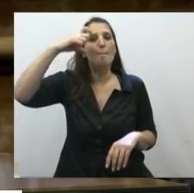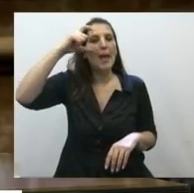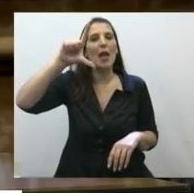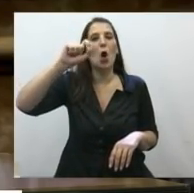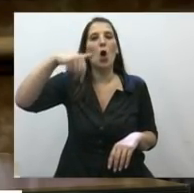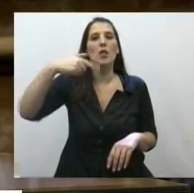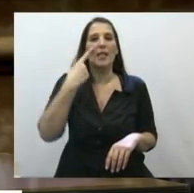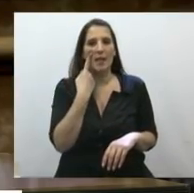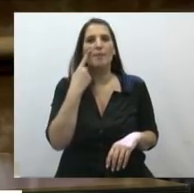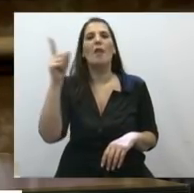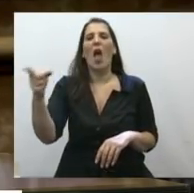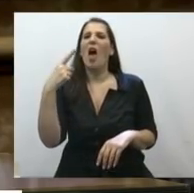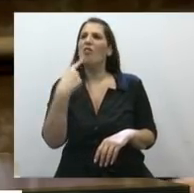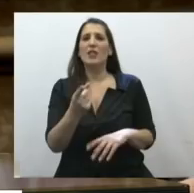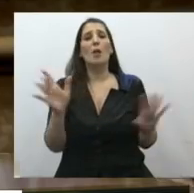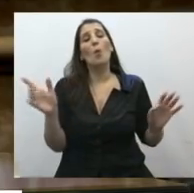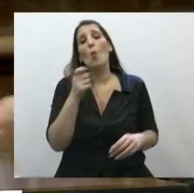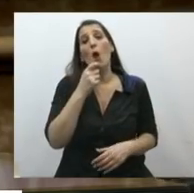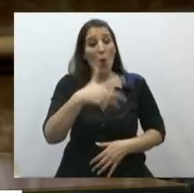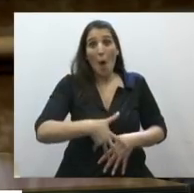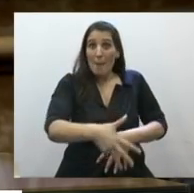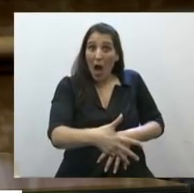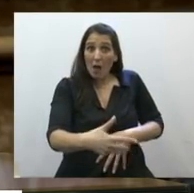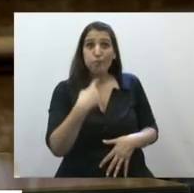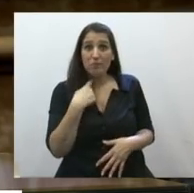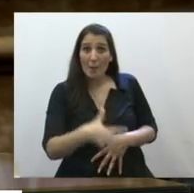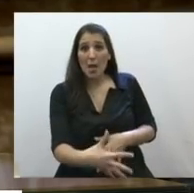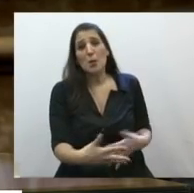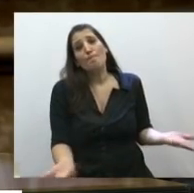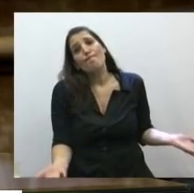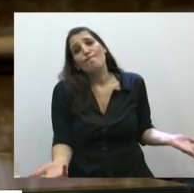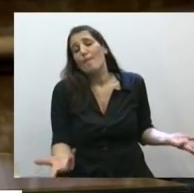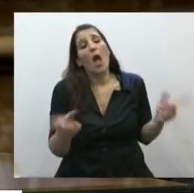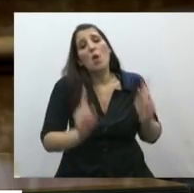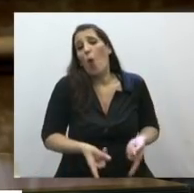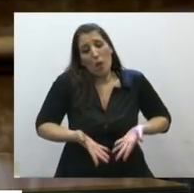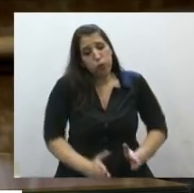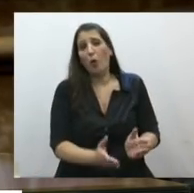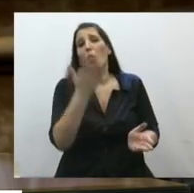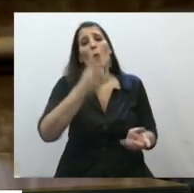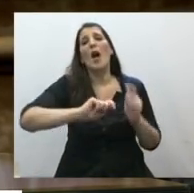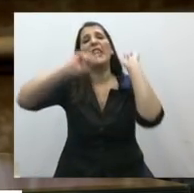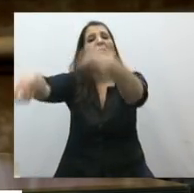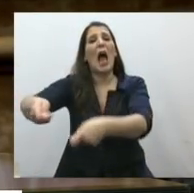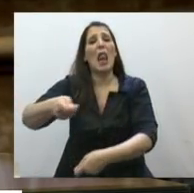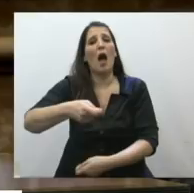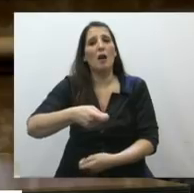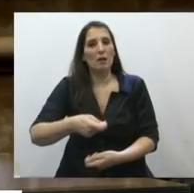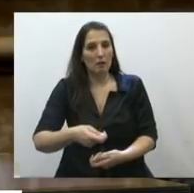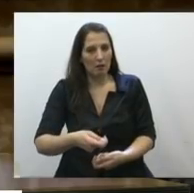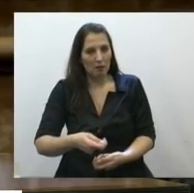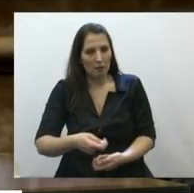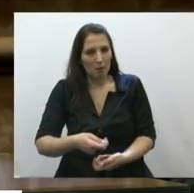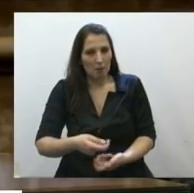bueno, si quedan embarazadas y no lo quieren tener, que los regalen, que me los den a mí. Perfecto, ¿saben qué? Hay 57